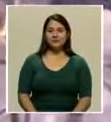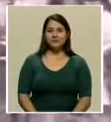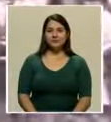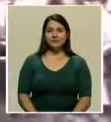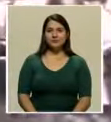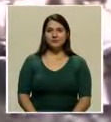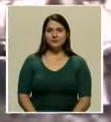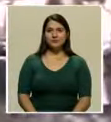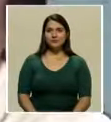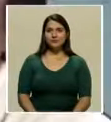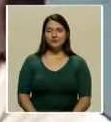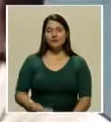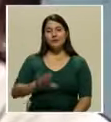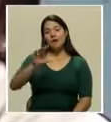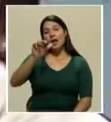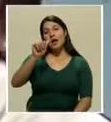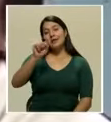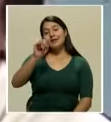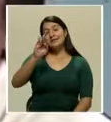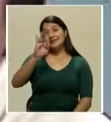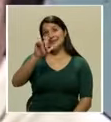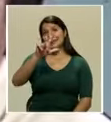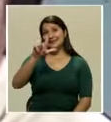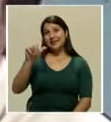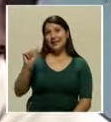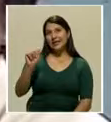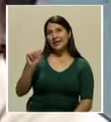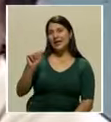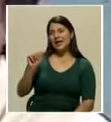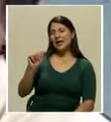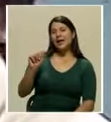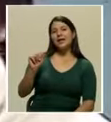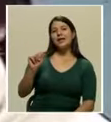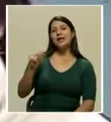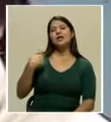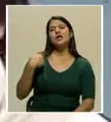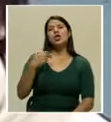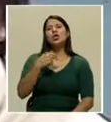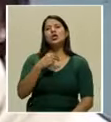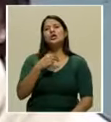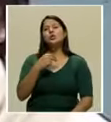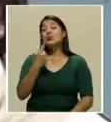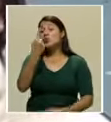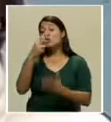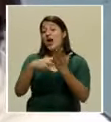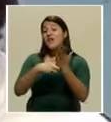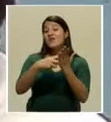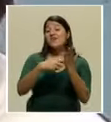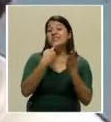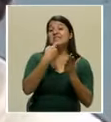El Castella es lo que una revista en estos días ha dicho. Una fábrica de sueños.